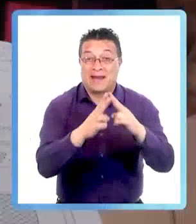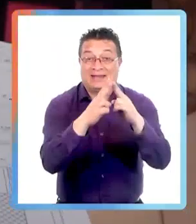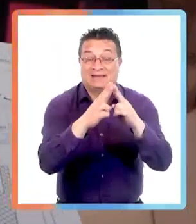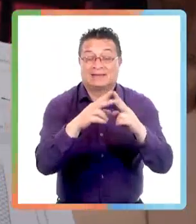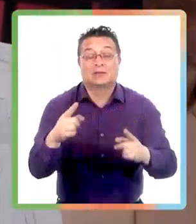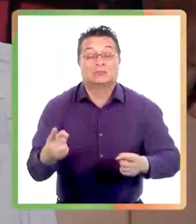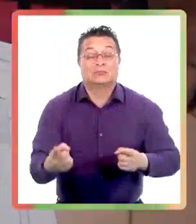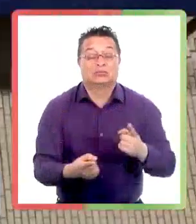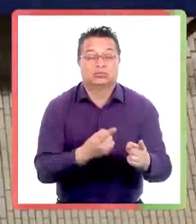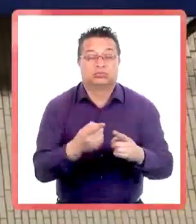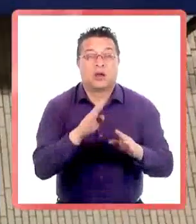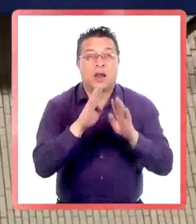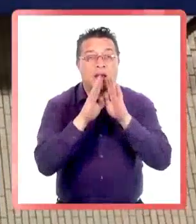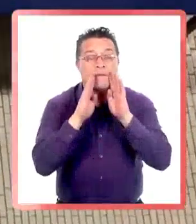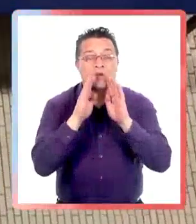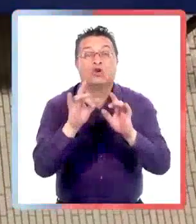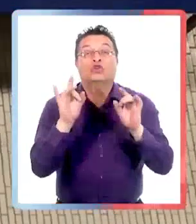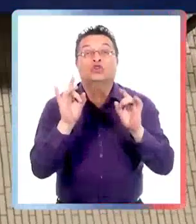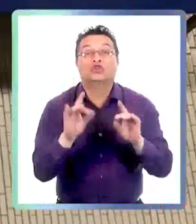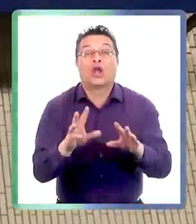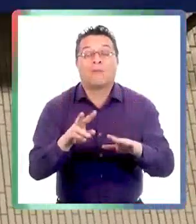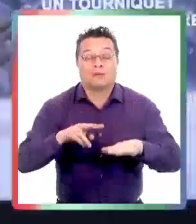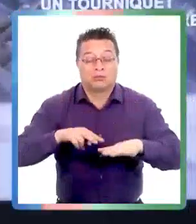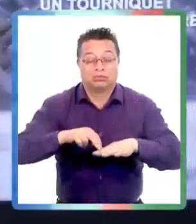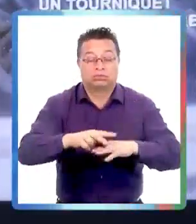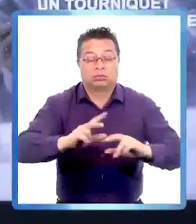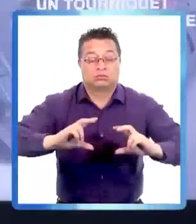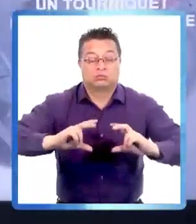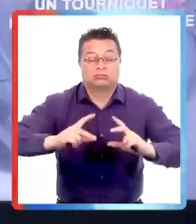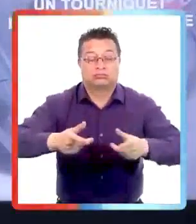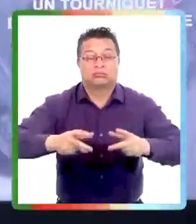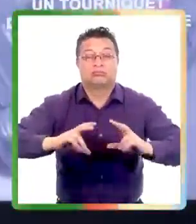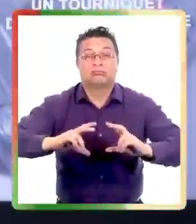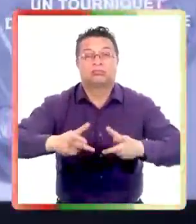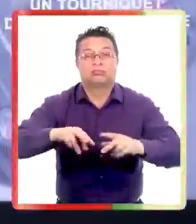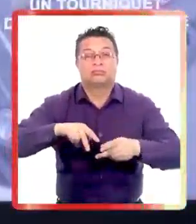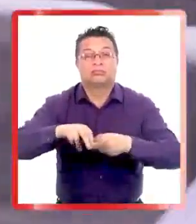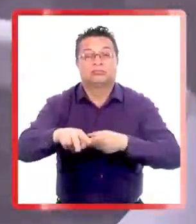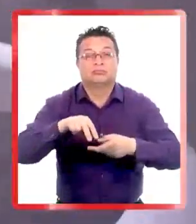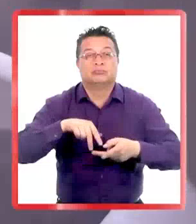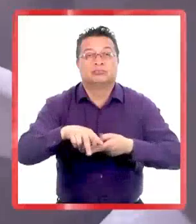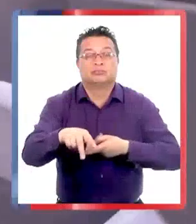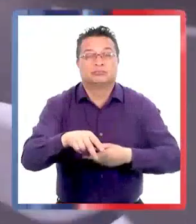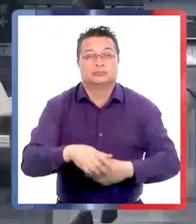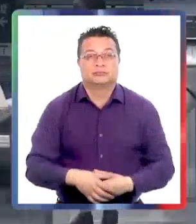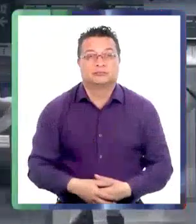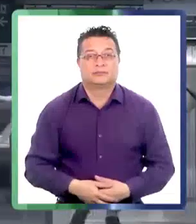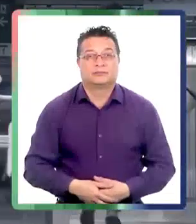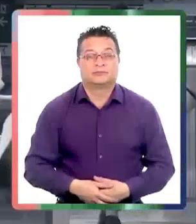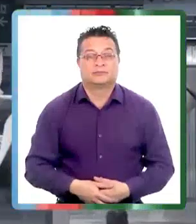Miromenil de París se genera energía limpia solo pasando por los torniquetes.